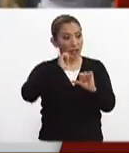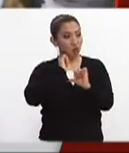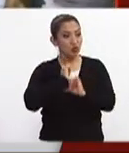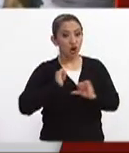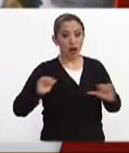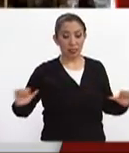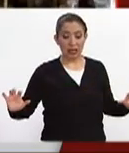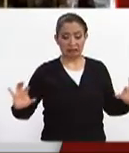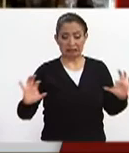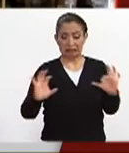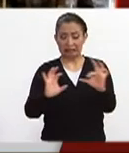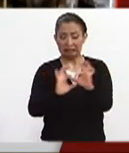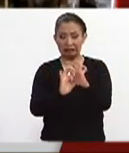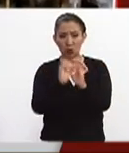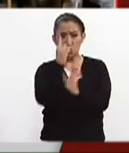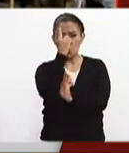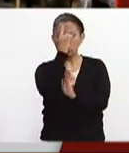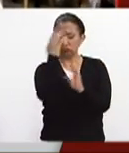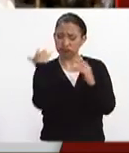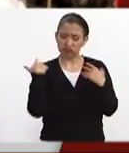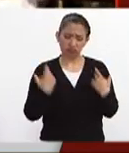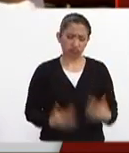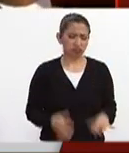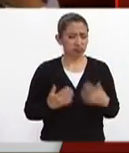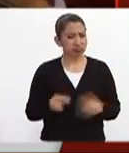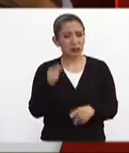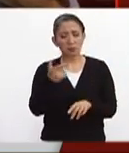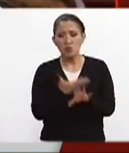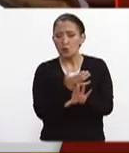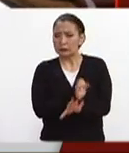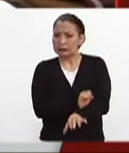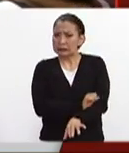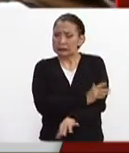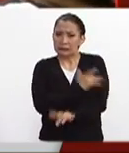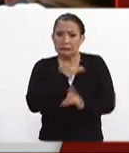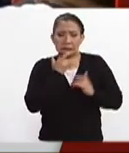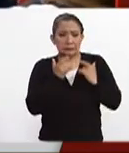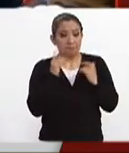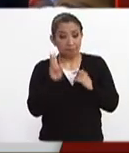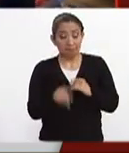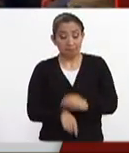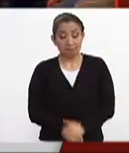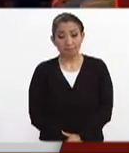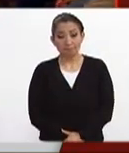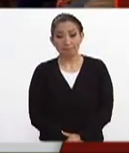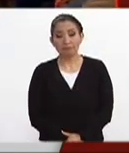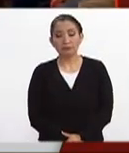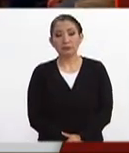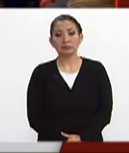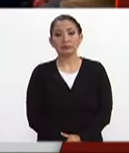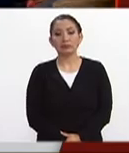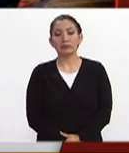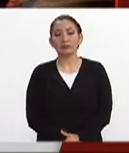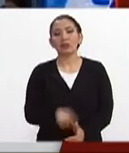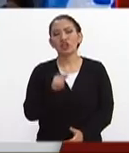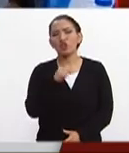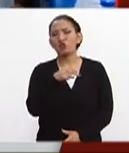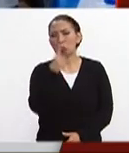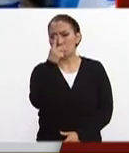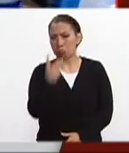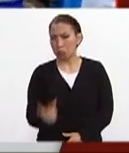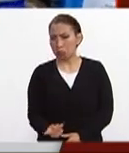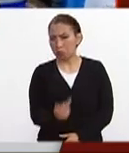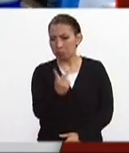autoridades fueron solo una fue muy emotivo el momento Ana Toño una